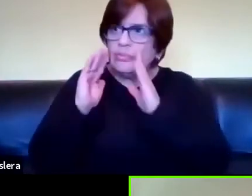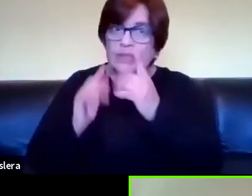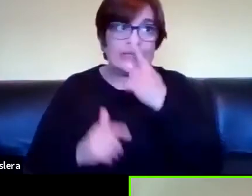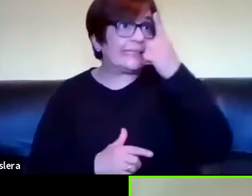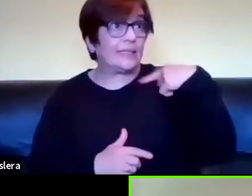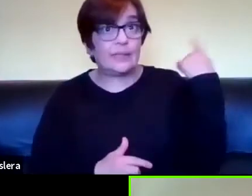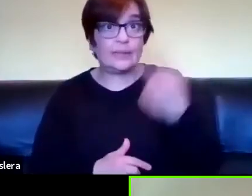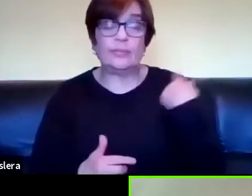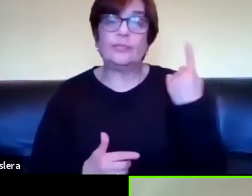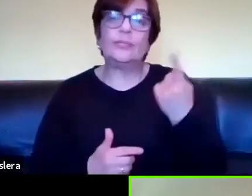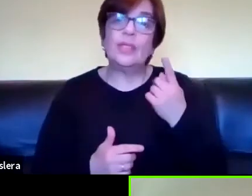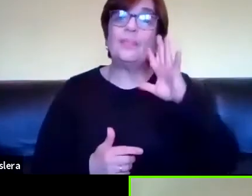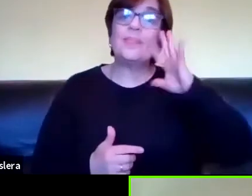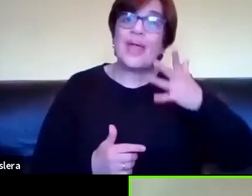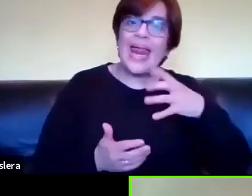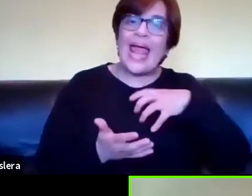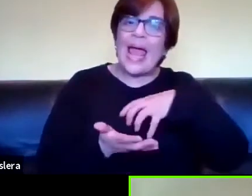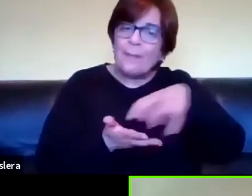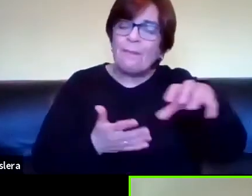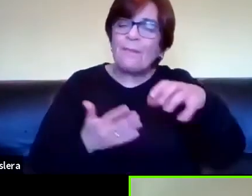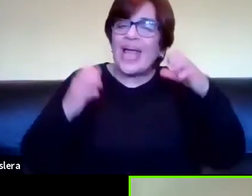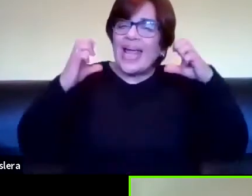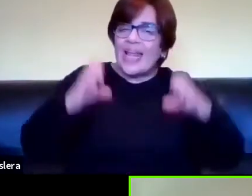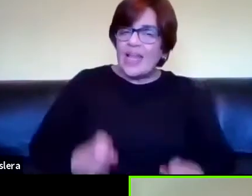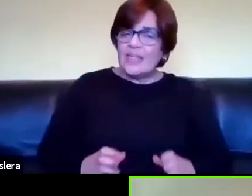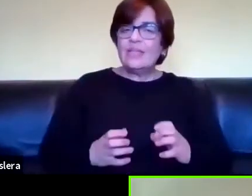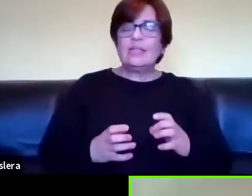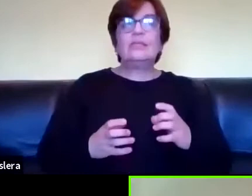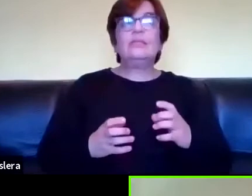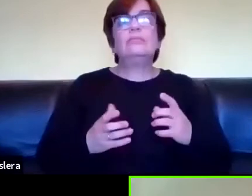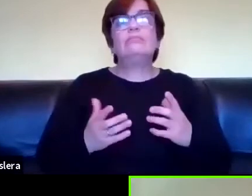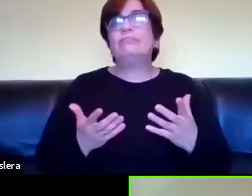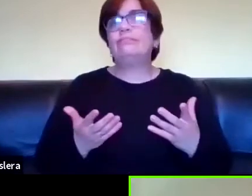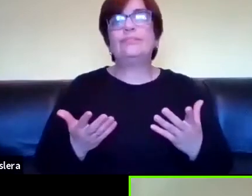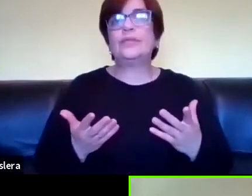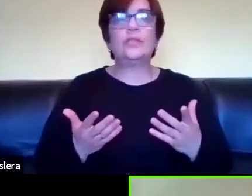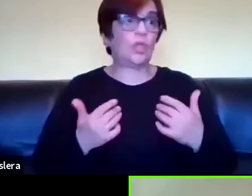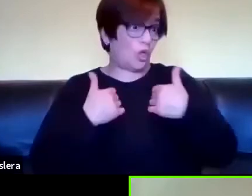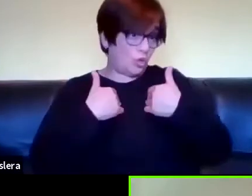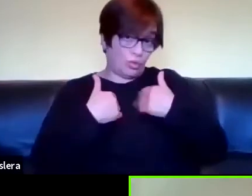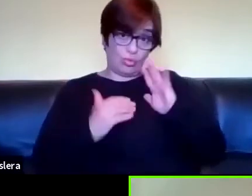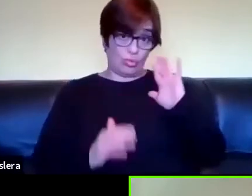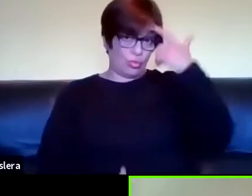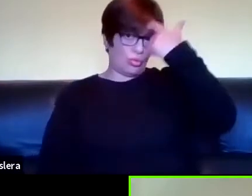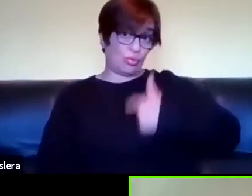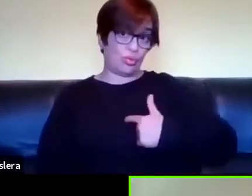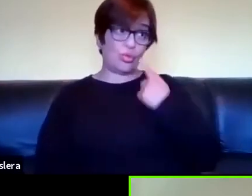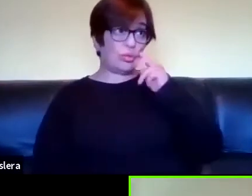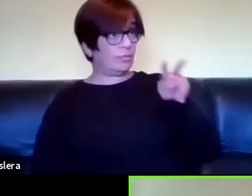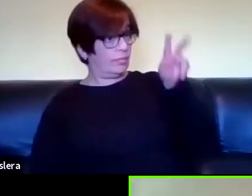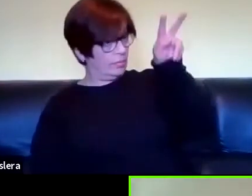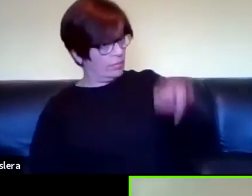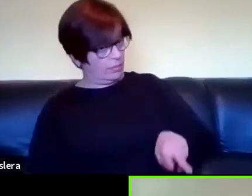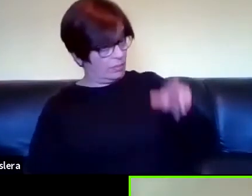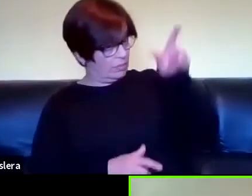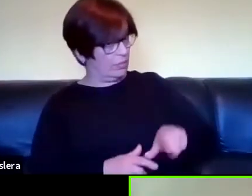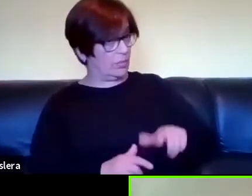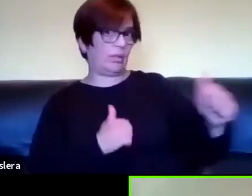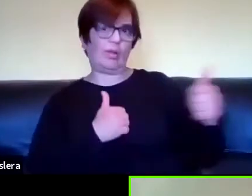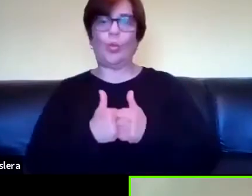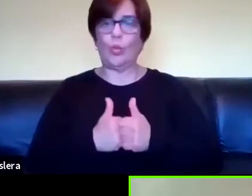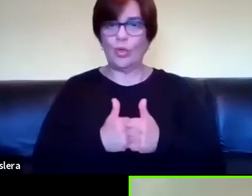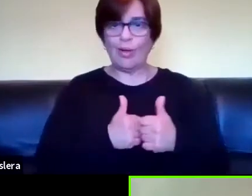entonces me parece que el aspecto ético que hay que tener en cuenta que en mi caso yo no investigo personas sino que investigo con personas